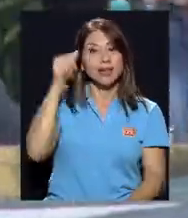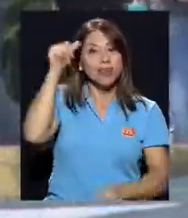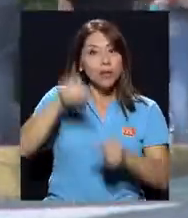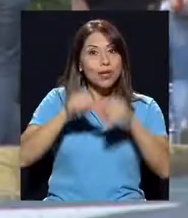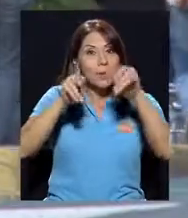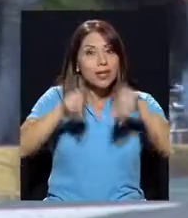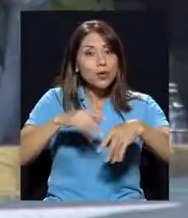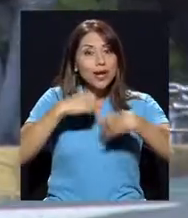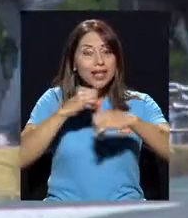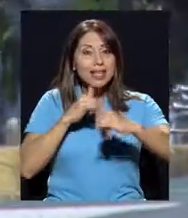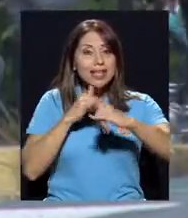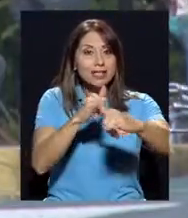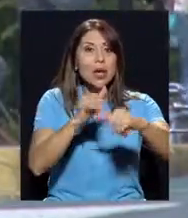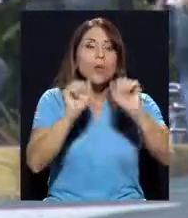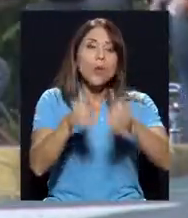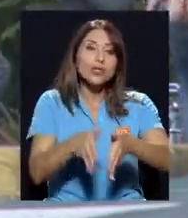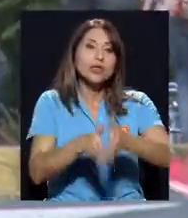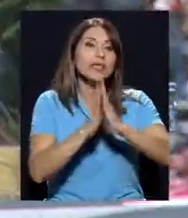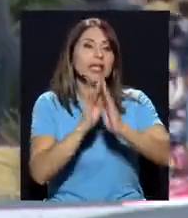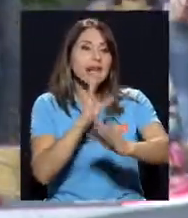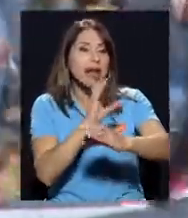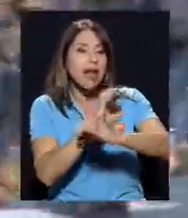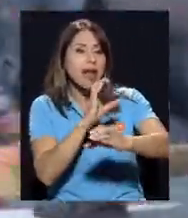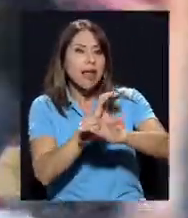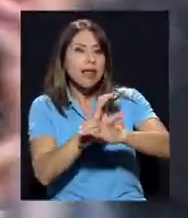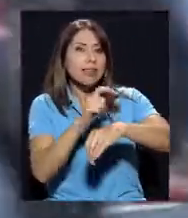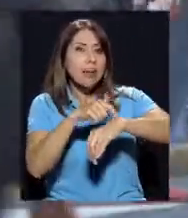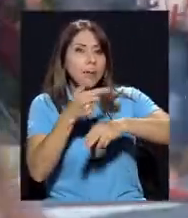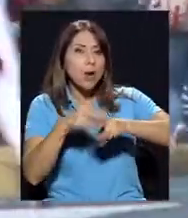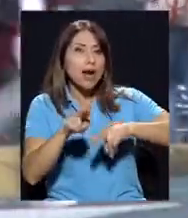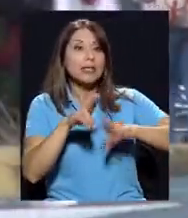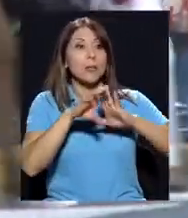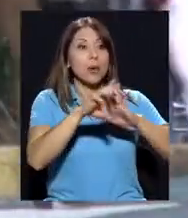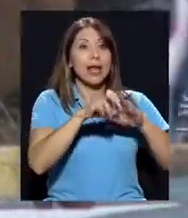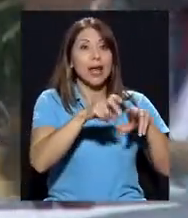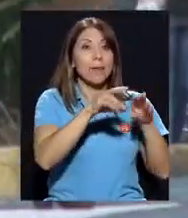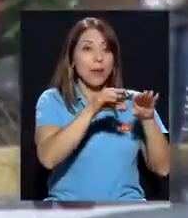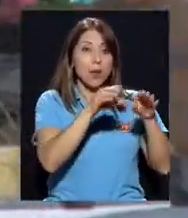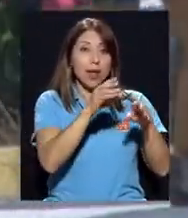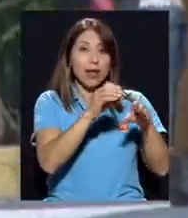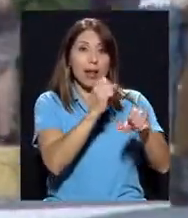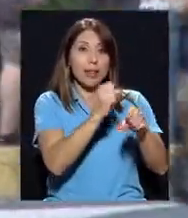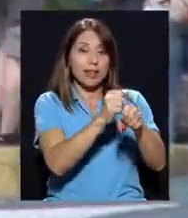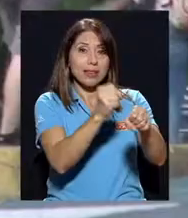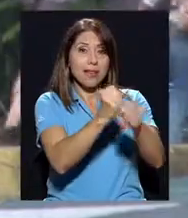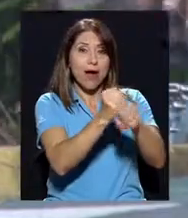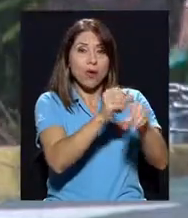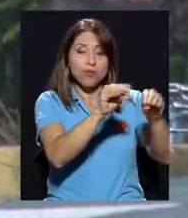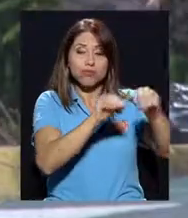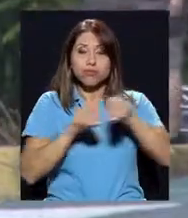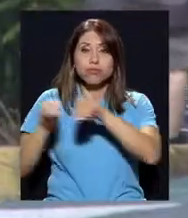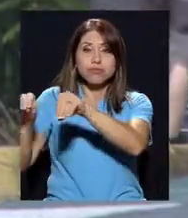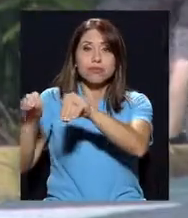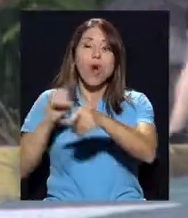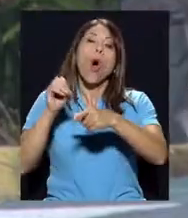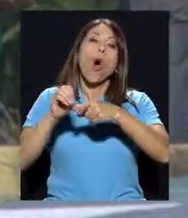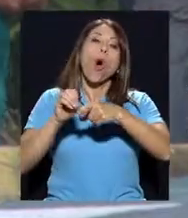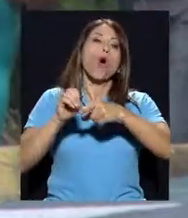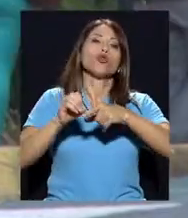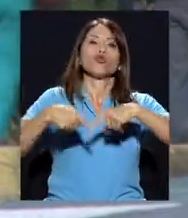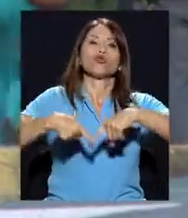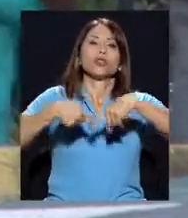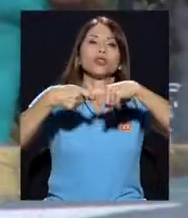puede solicitar medidas cautelares temporales como traslado de lugar de trabajo, suspensión o cambio de grupo para recibir lecciones.